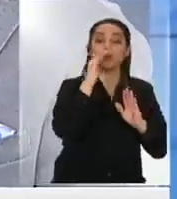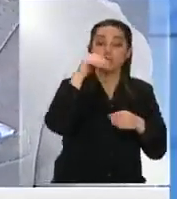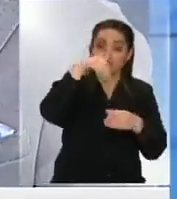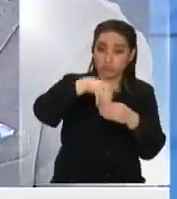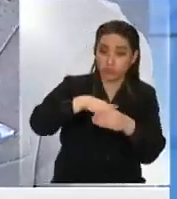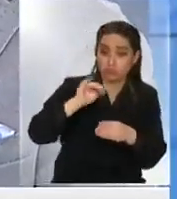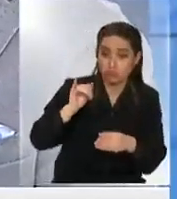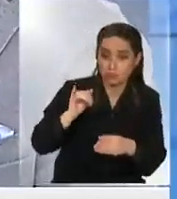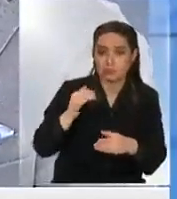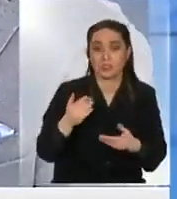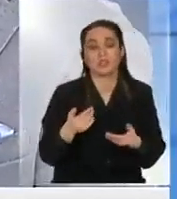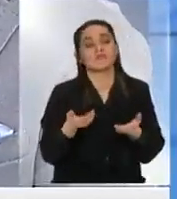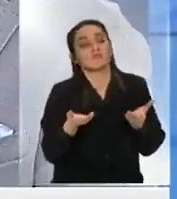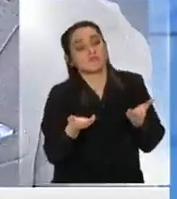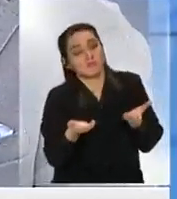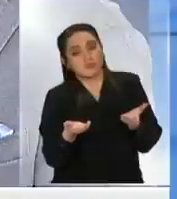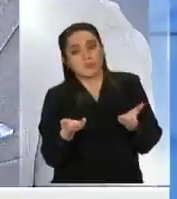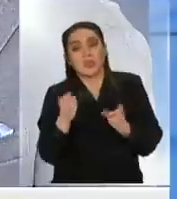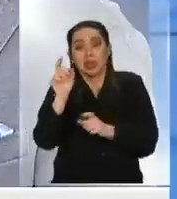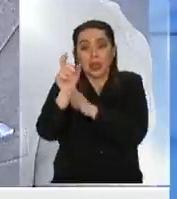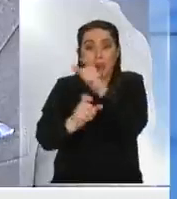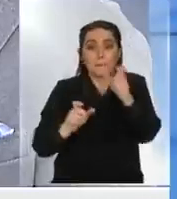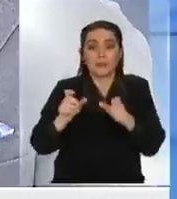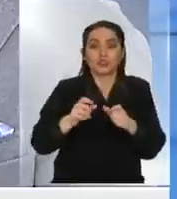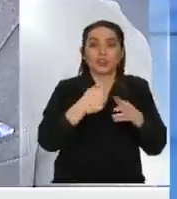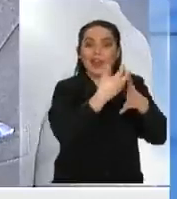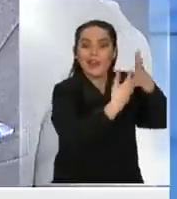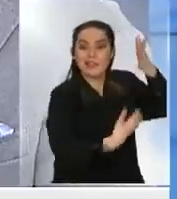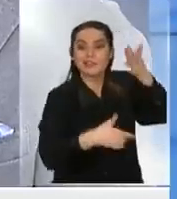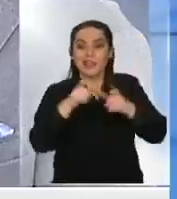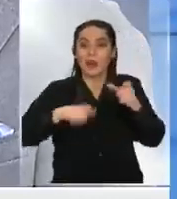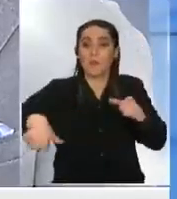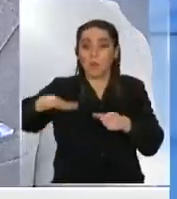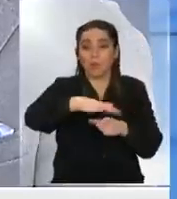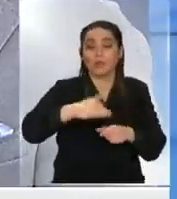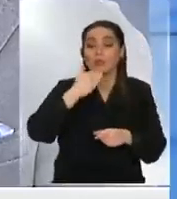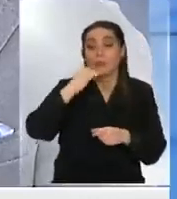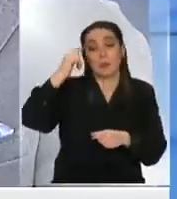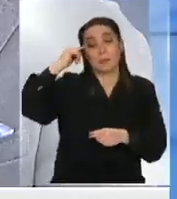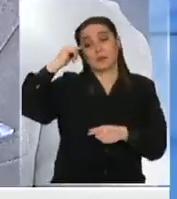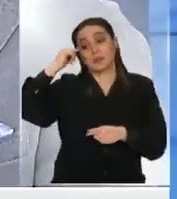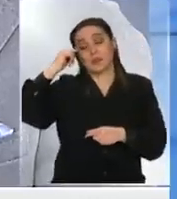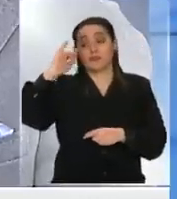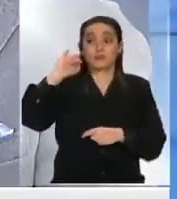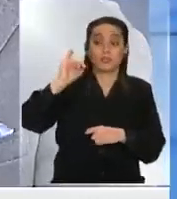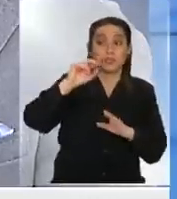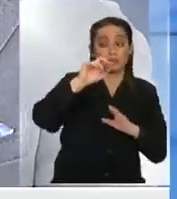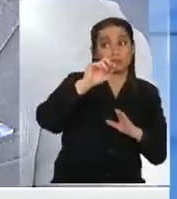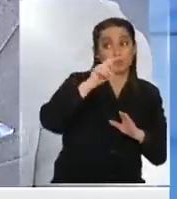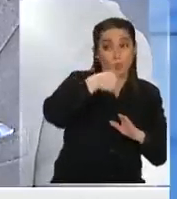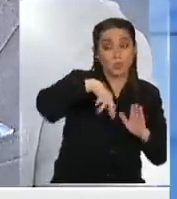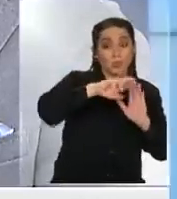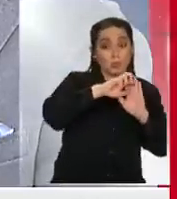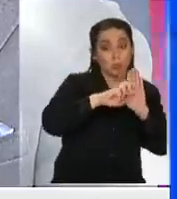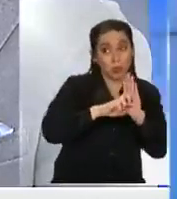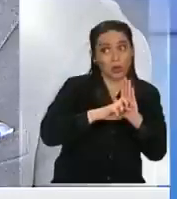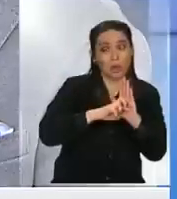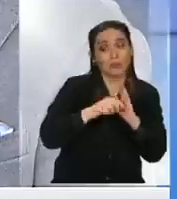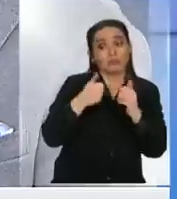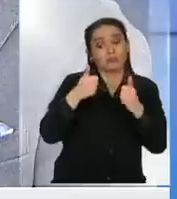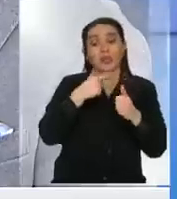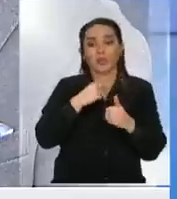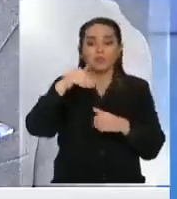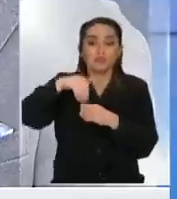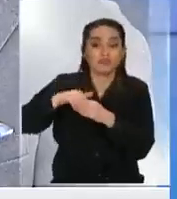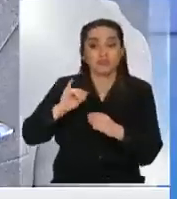las condicionantes que tiene y la gente en la lista del pueblo también pero yo no voy a hablar por ellos estas son decisiones que tienen que tomar en ellos lo que yo